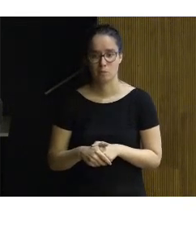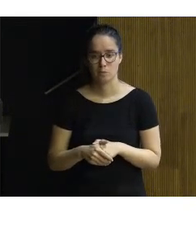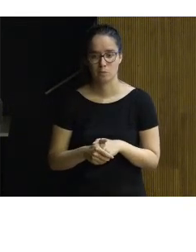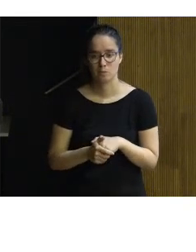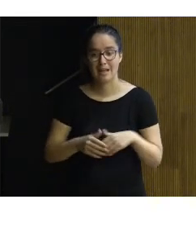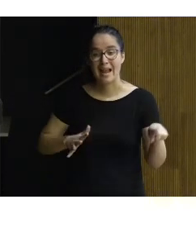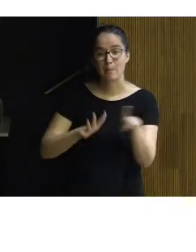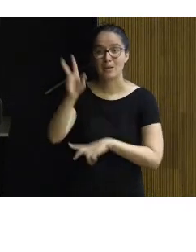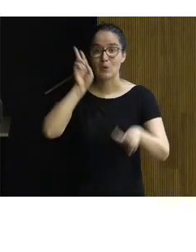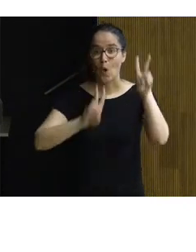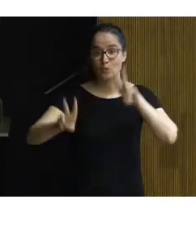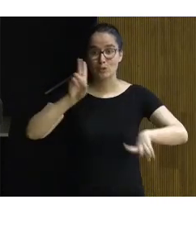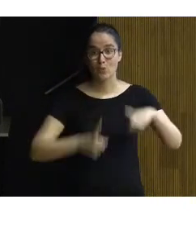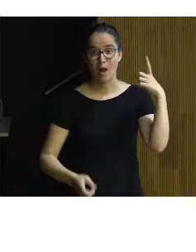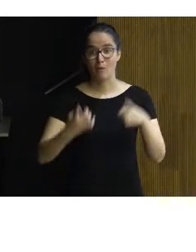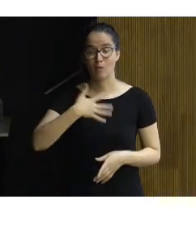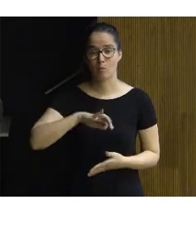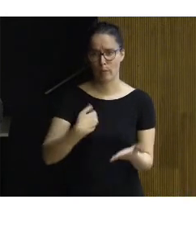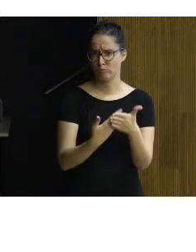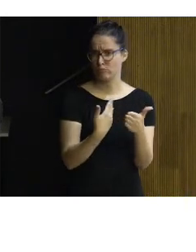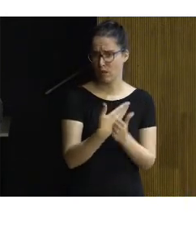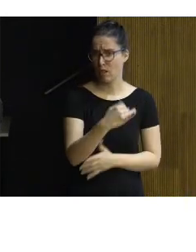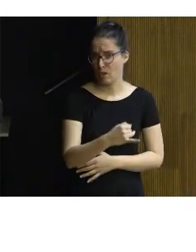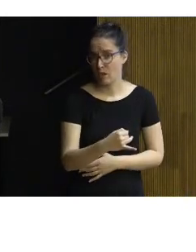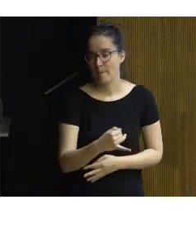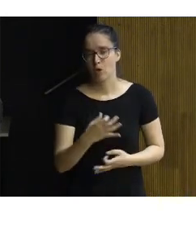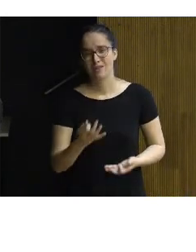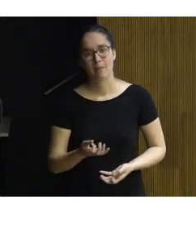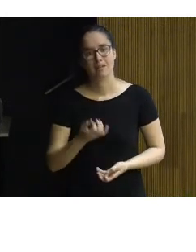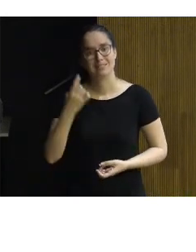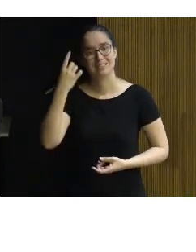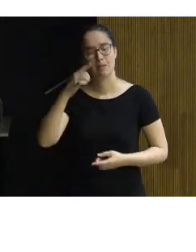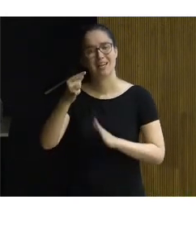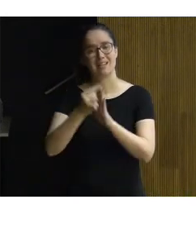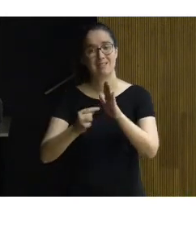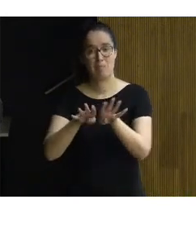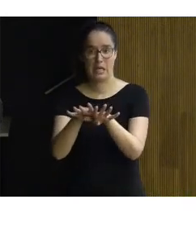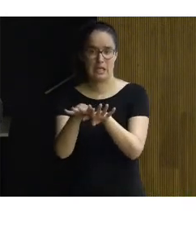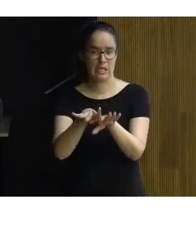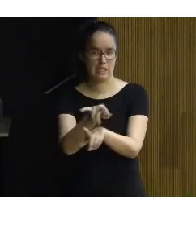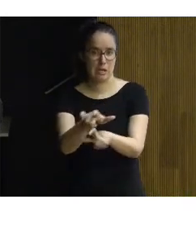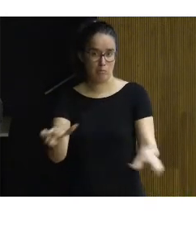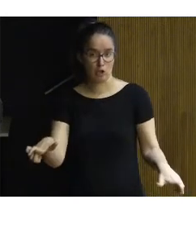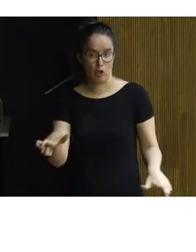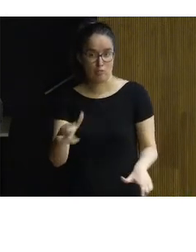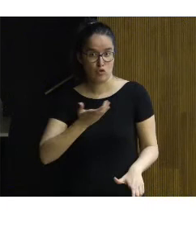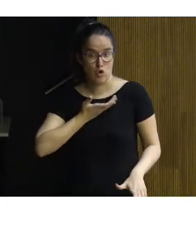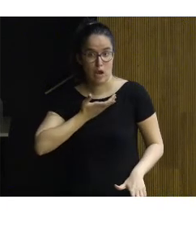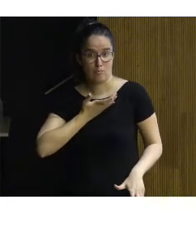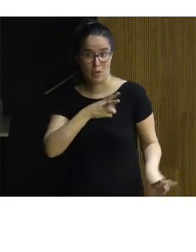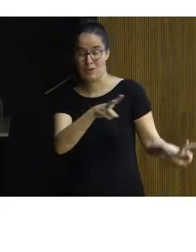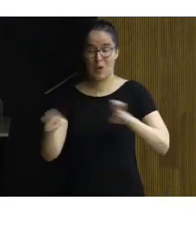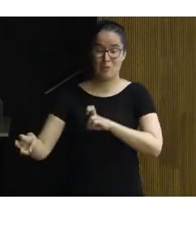El impacto visual a veces puede tener justificación pero habrá que contar con las críticas de la población local a lo novedoso